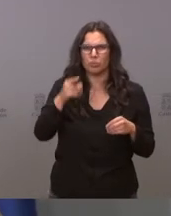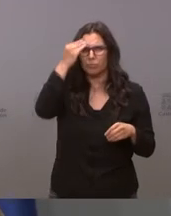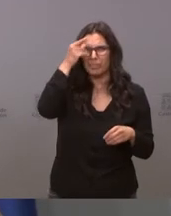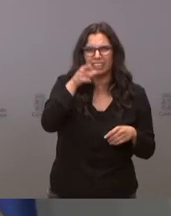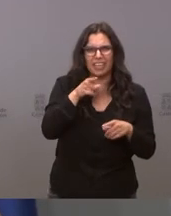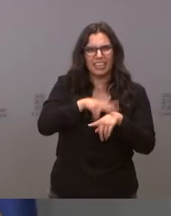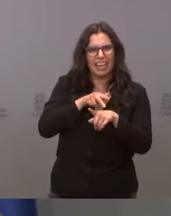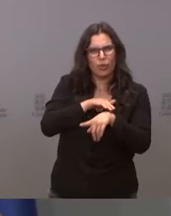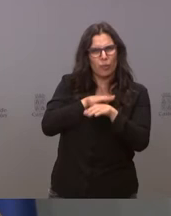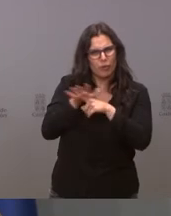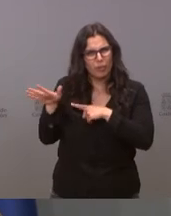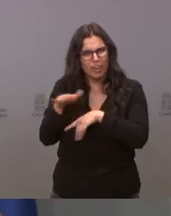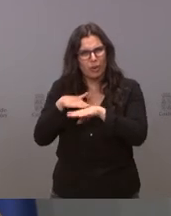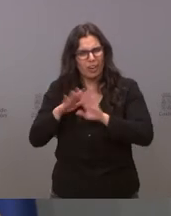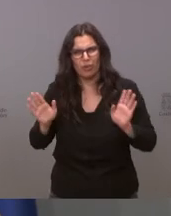gobierno influye en el gobierno